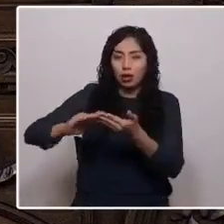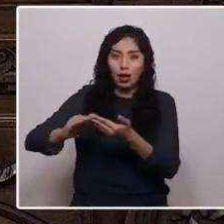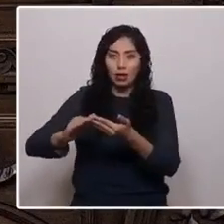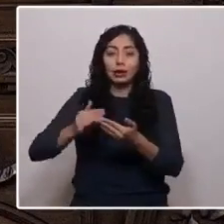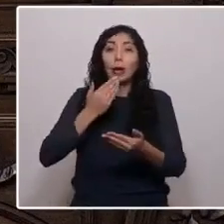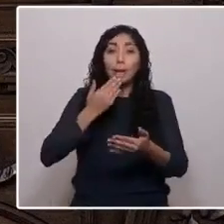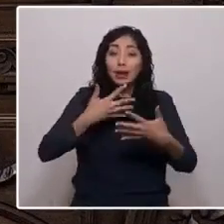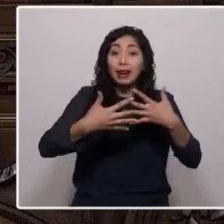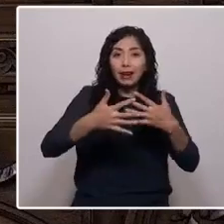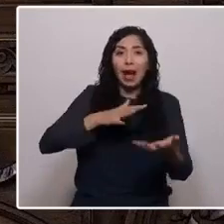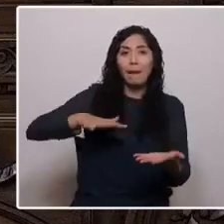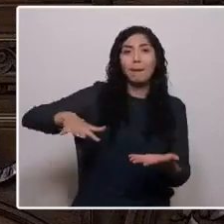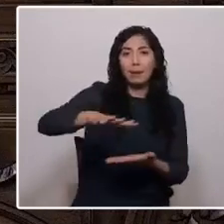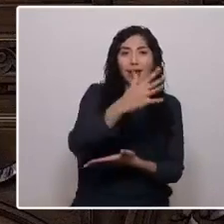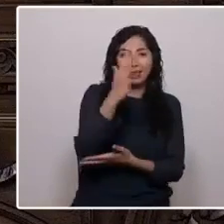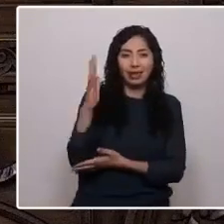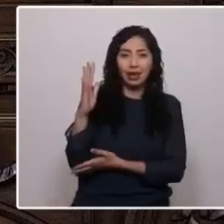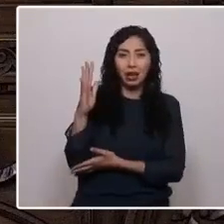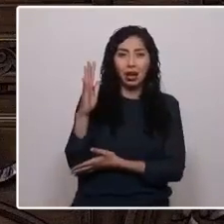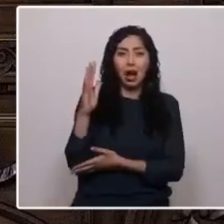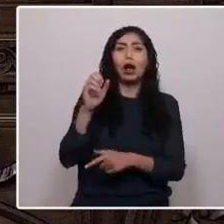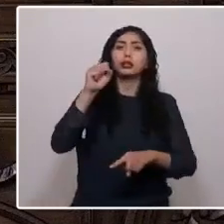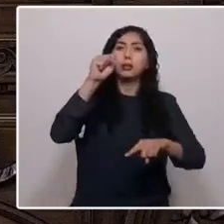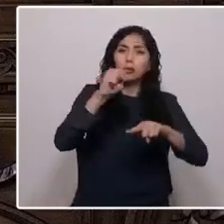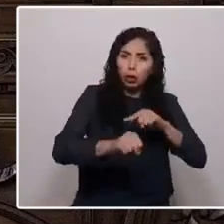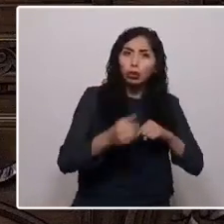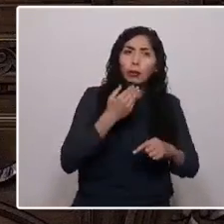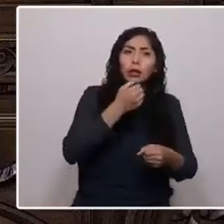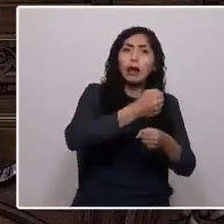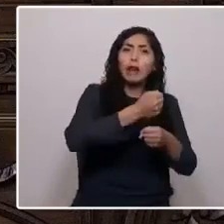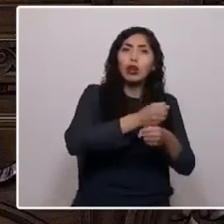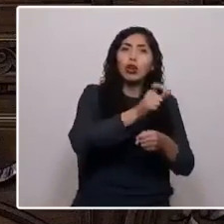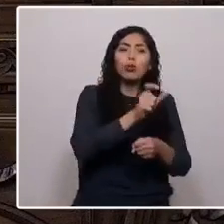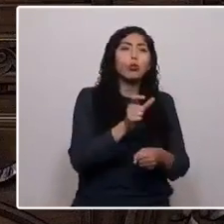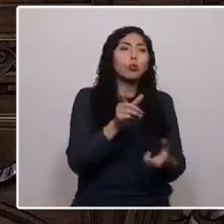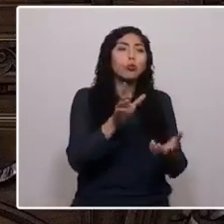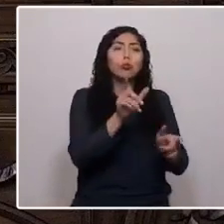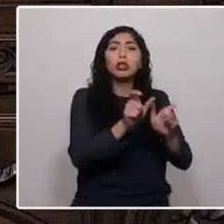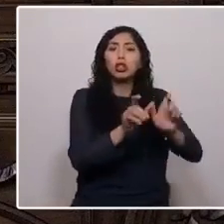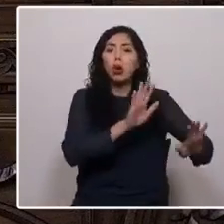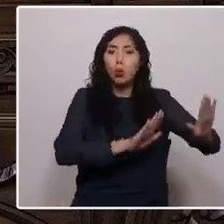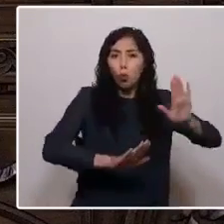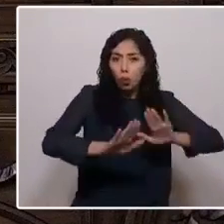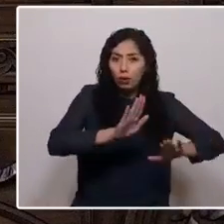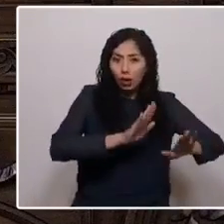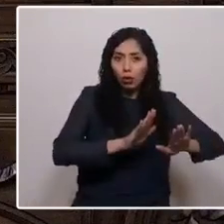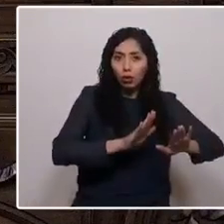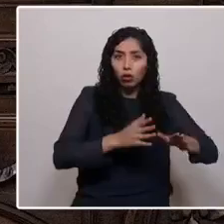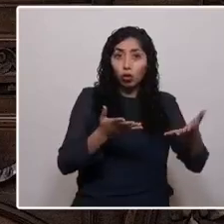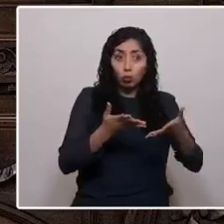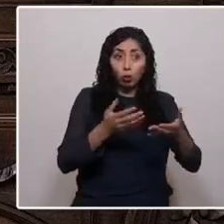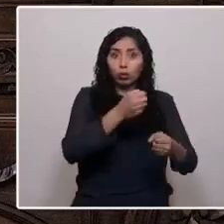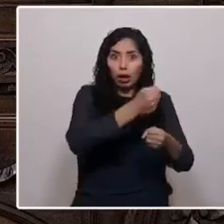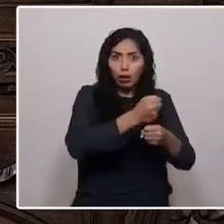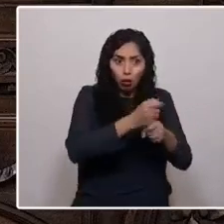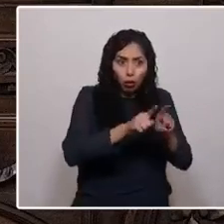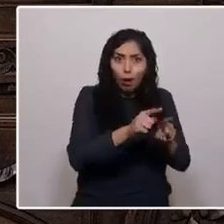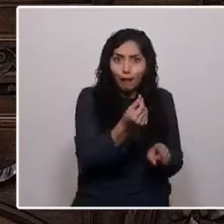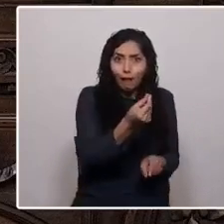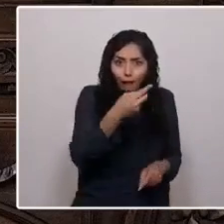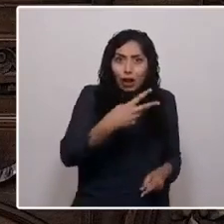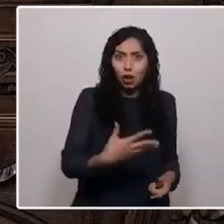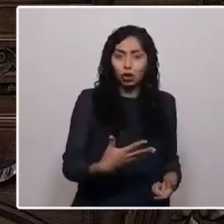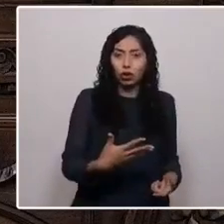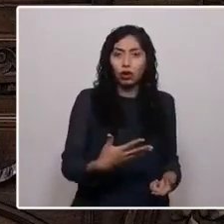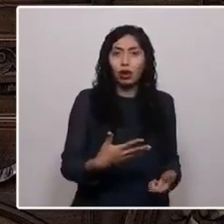del medio ambiente, reconociendo las labores domésticas y de cuidados como lo que son, un trabajo que produce valor, avanzando